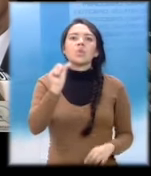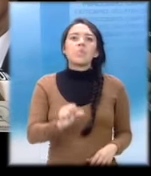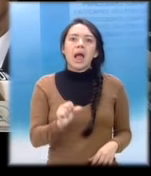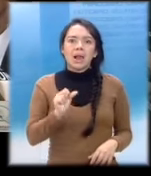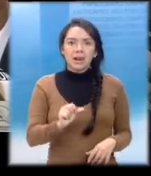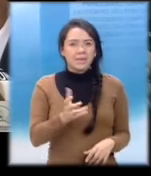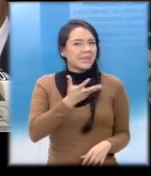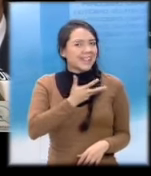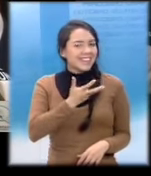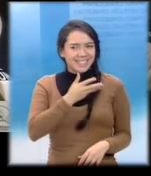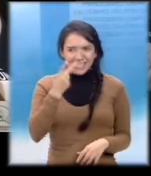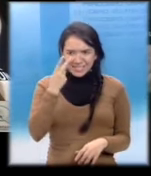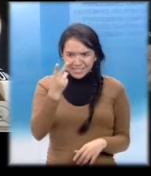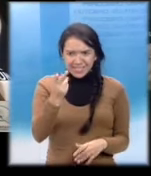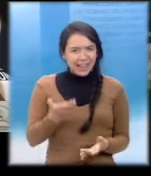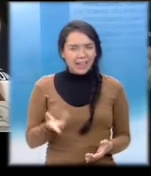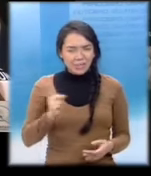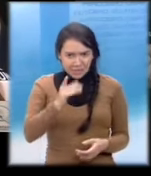me...